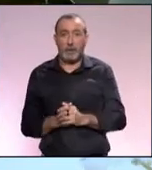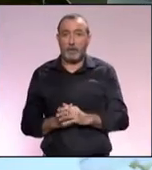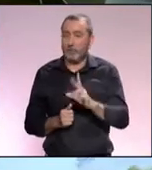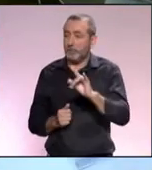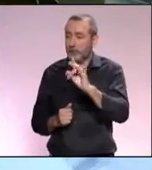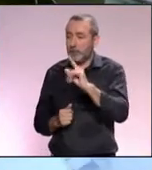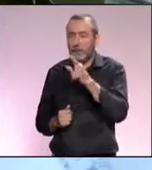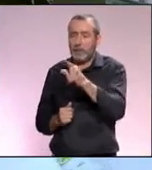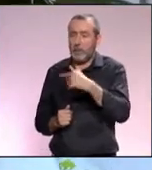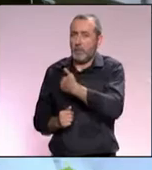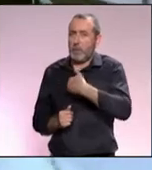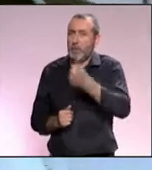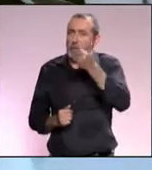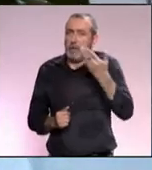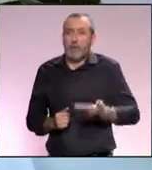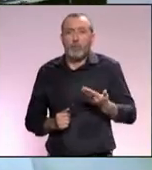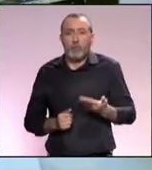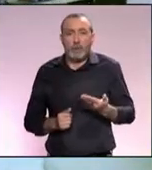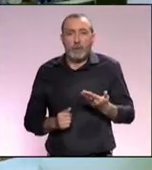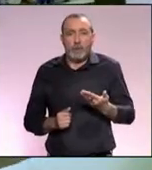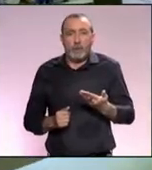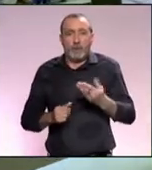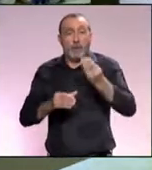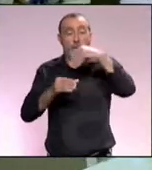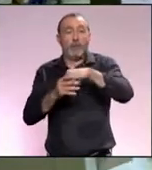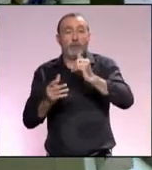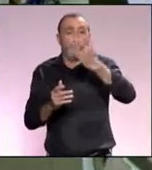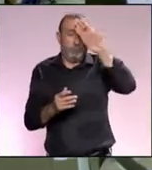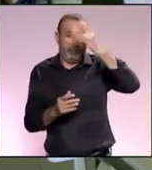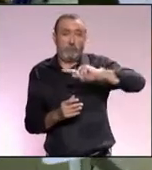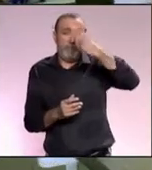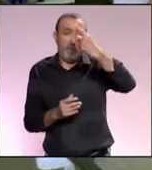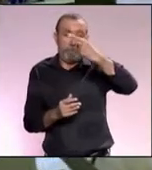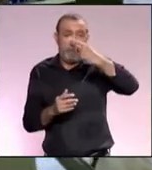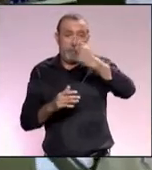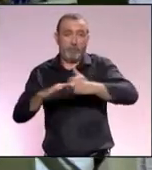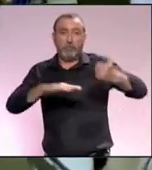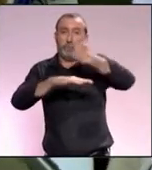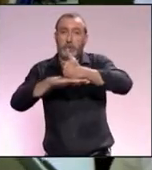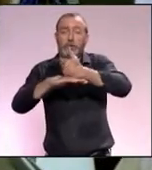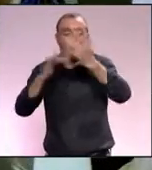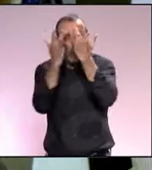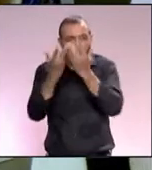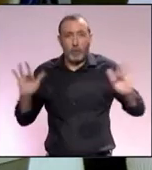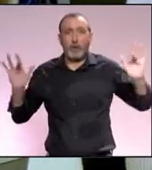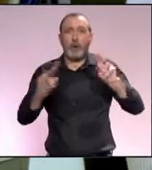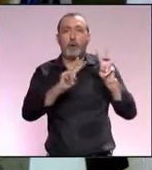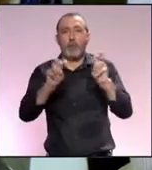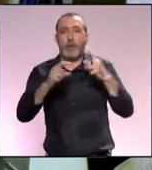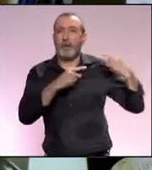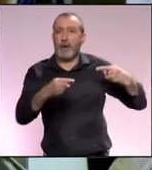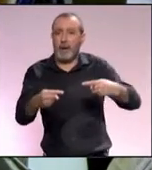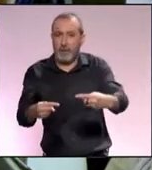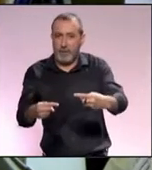las partes más importantes, yo diría que la columna vertebral de todo el trabajo que hacemos es concienciar a las nuevas